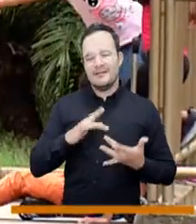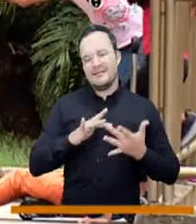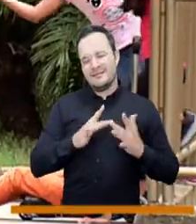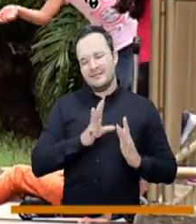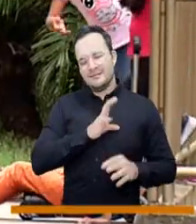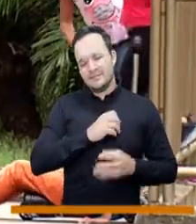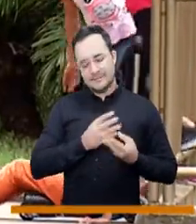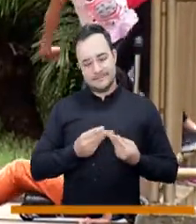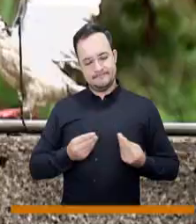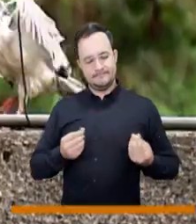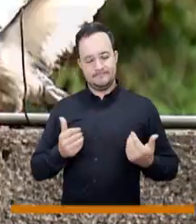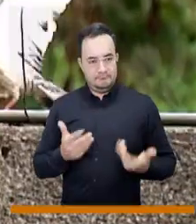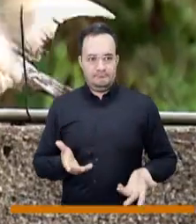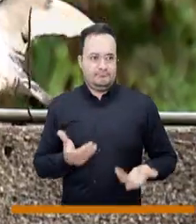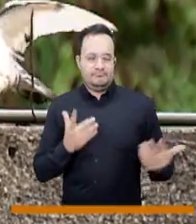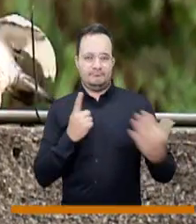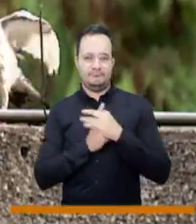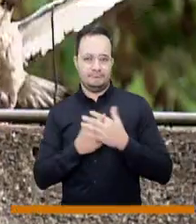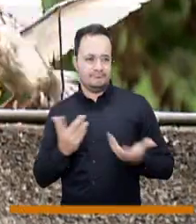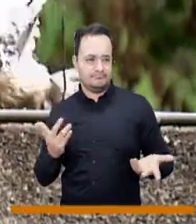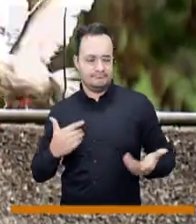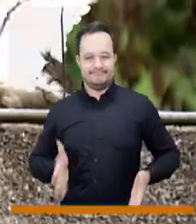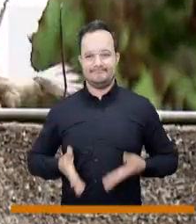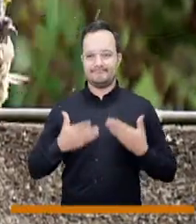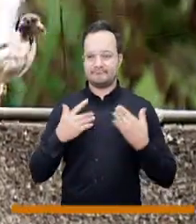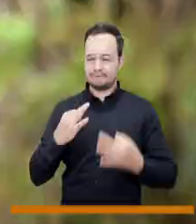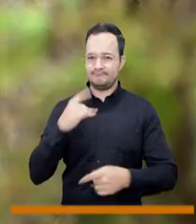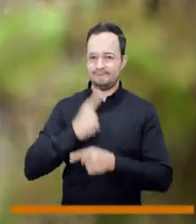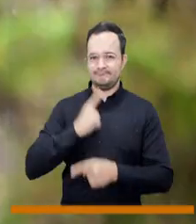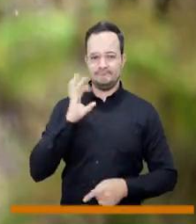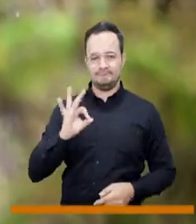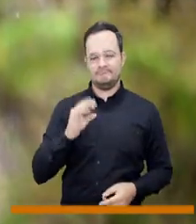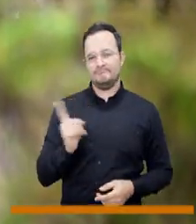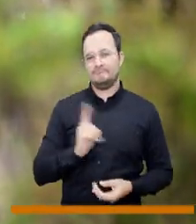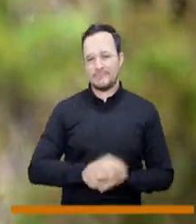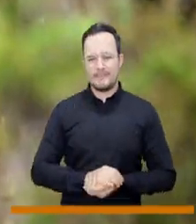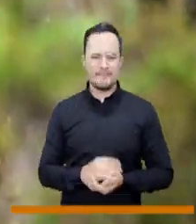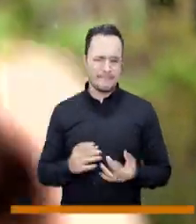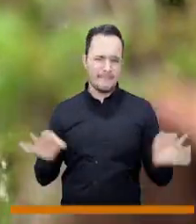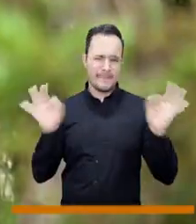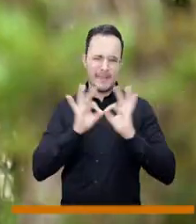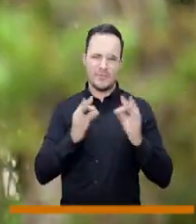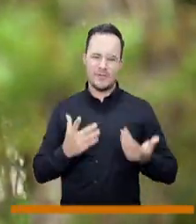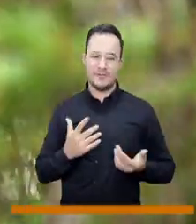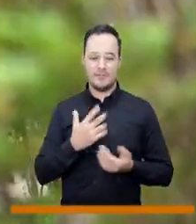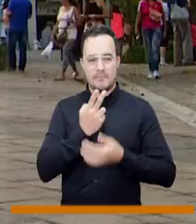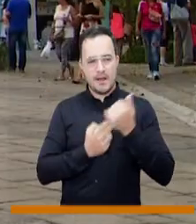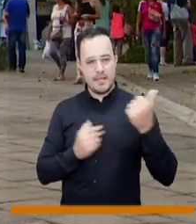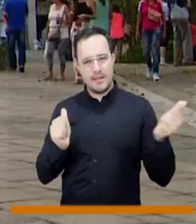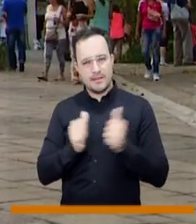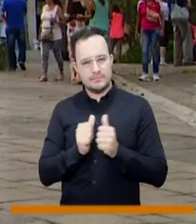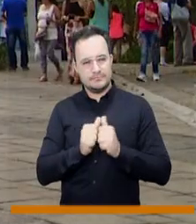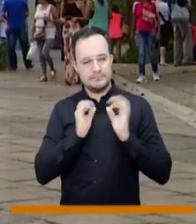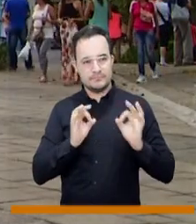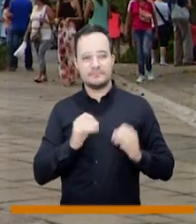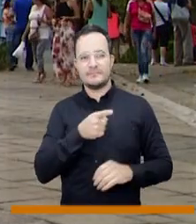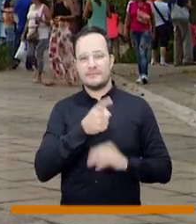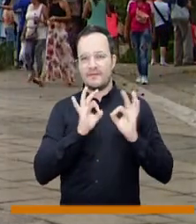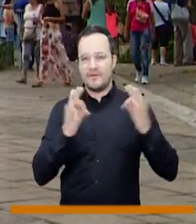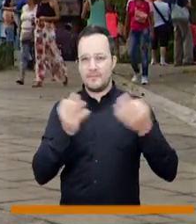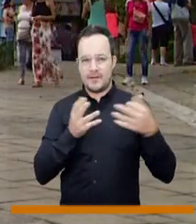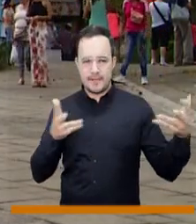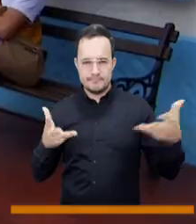situaciones que invalidan, invalidan el proceso del duelo y no generan estrategias de afrontamiento efectivas. Entonces es muy importante